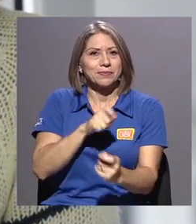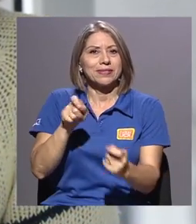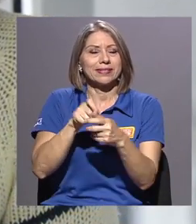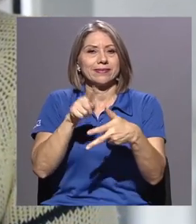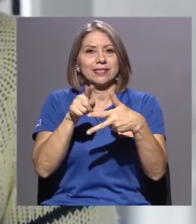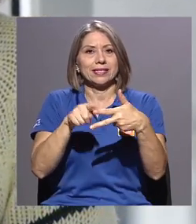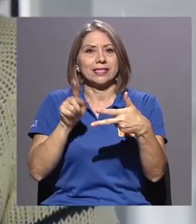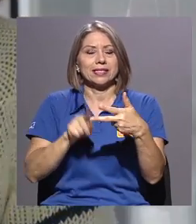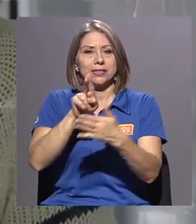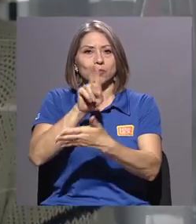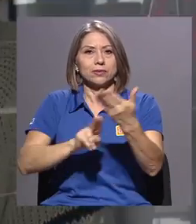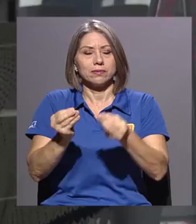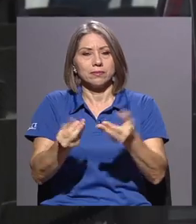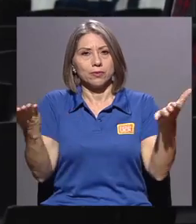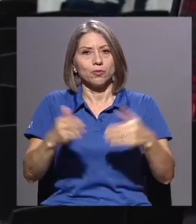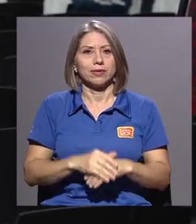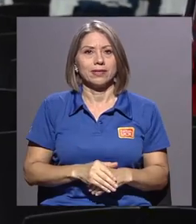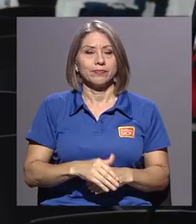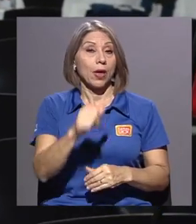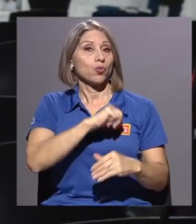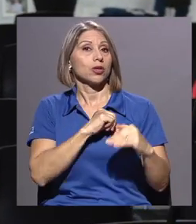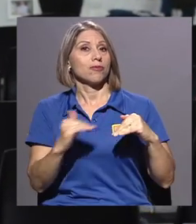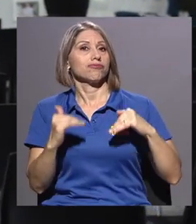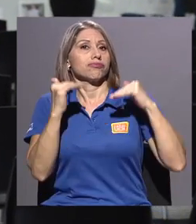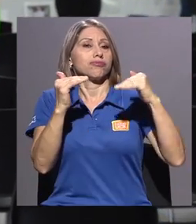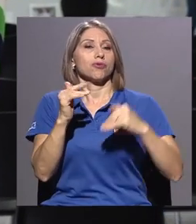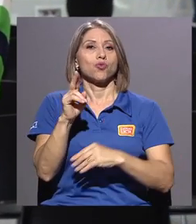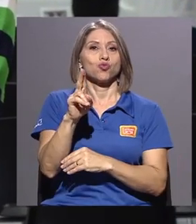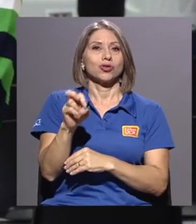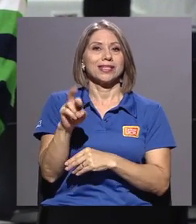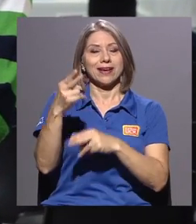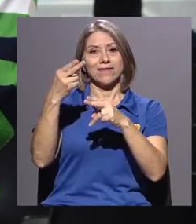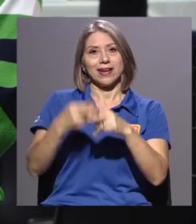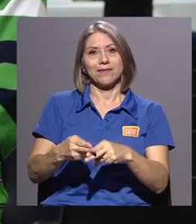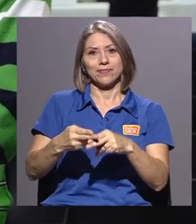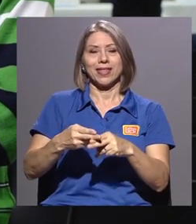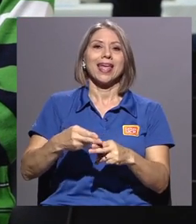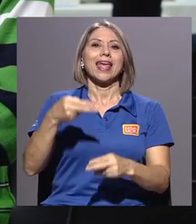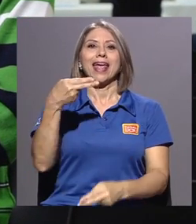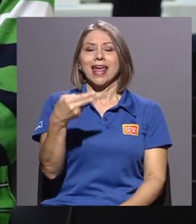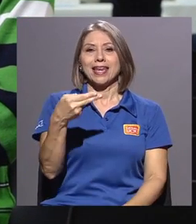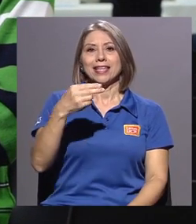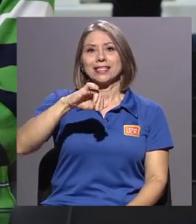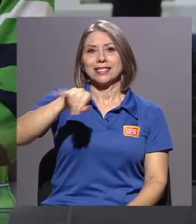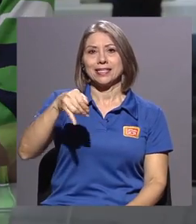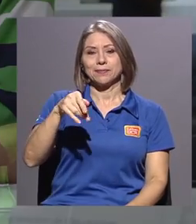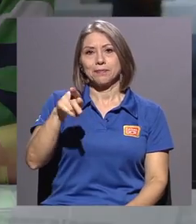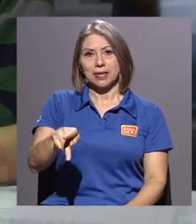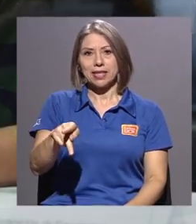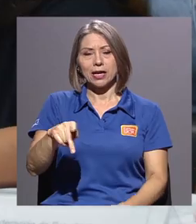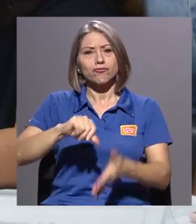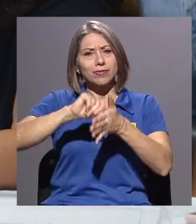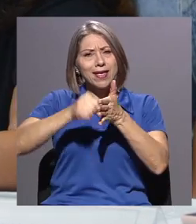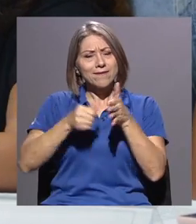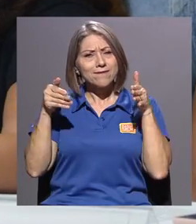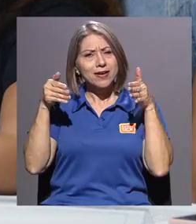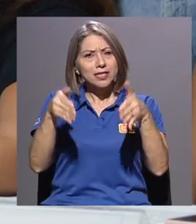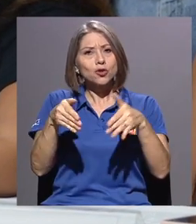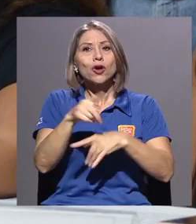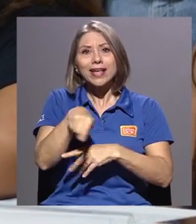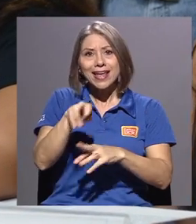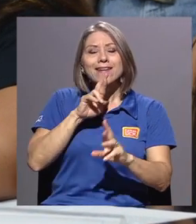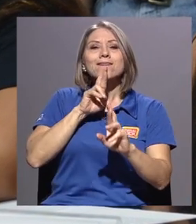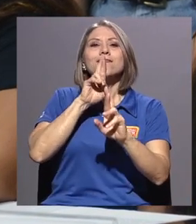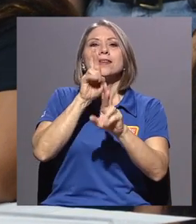universidades públicas. El rector de la UCR, Henning Jensen Pennington, enfatizó que responderá a las expectativas de los